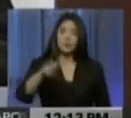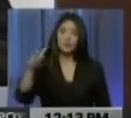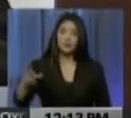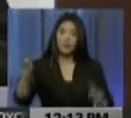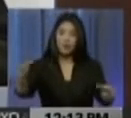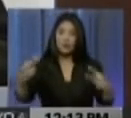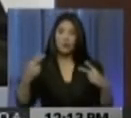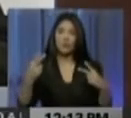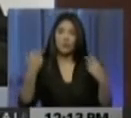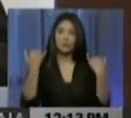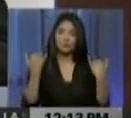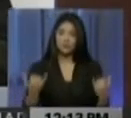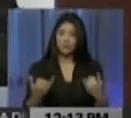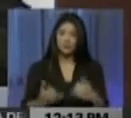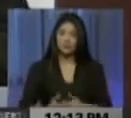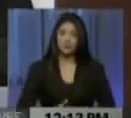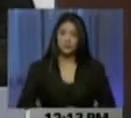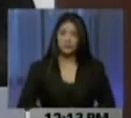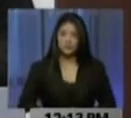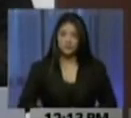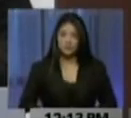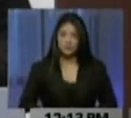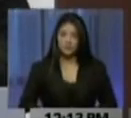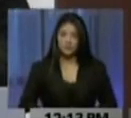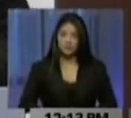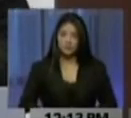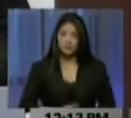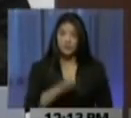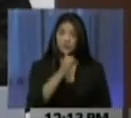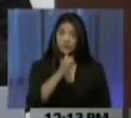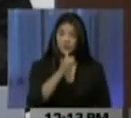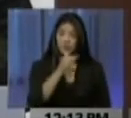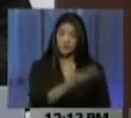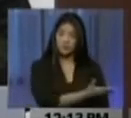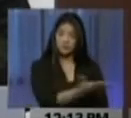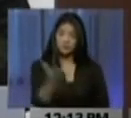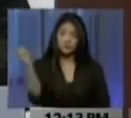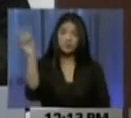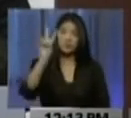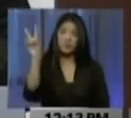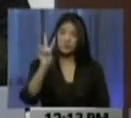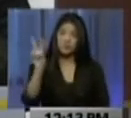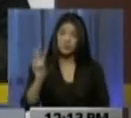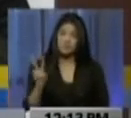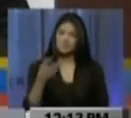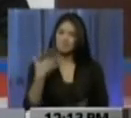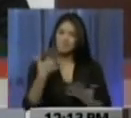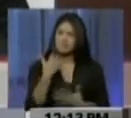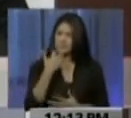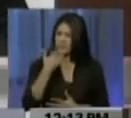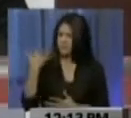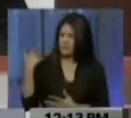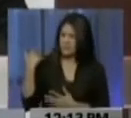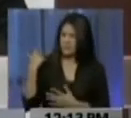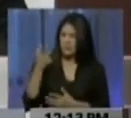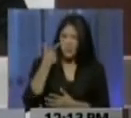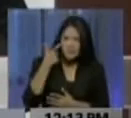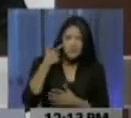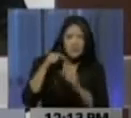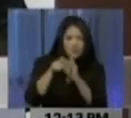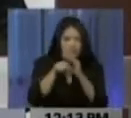nos sintonizan a esta hora. Y queremos informar al país los resultados de las recientes operaciones de